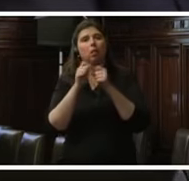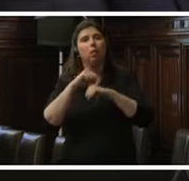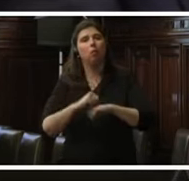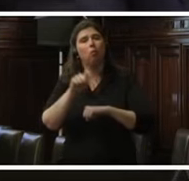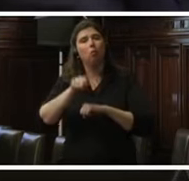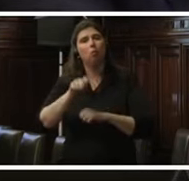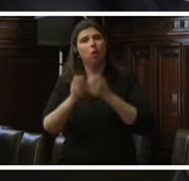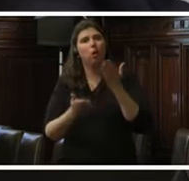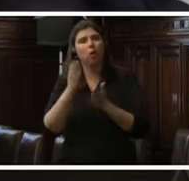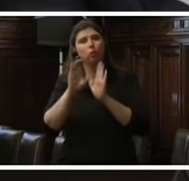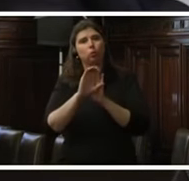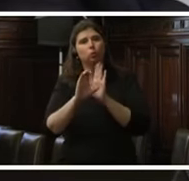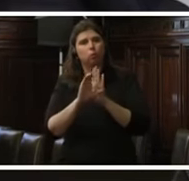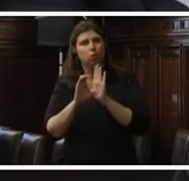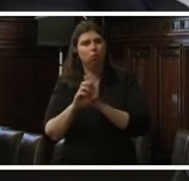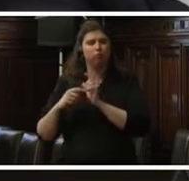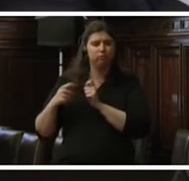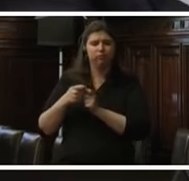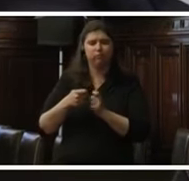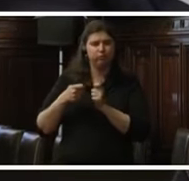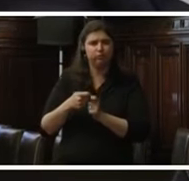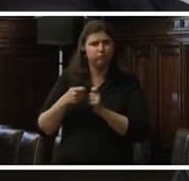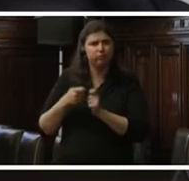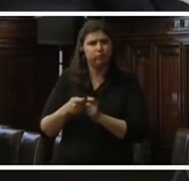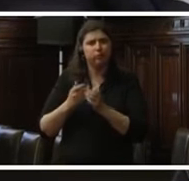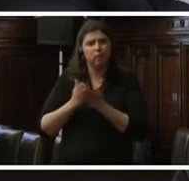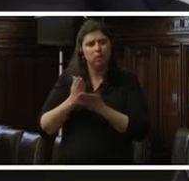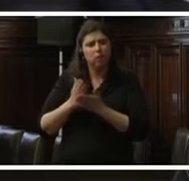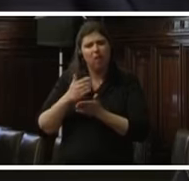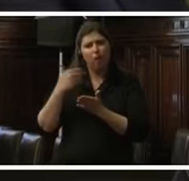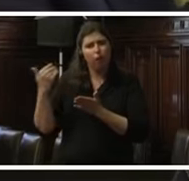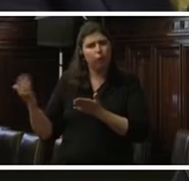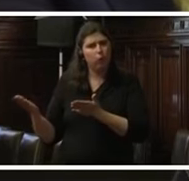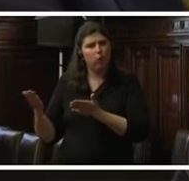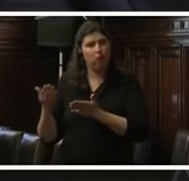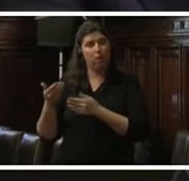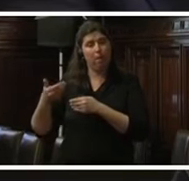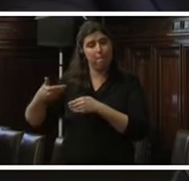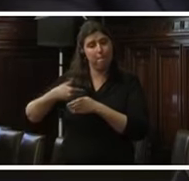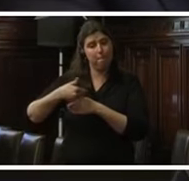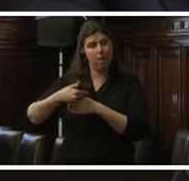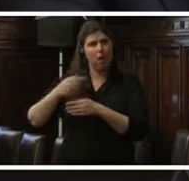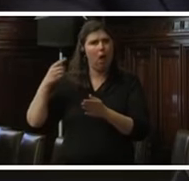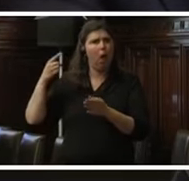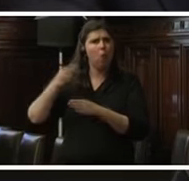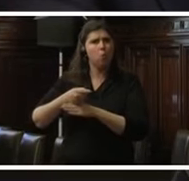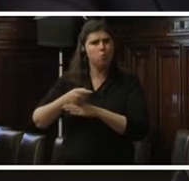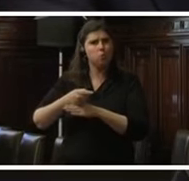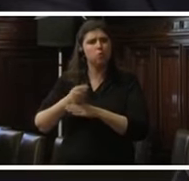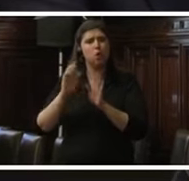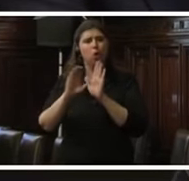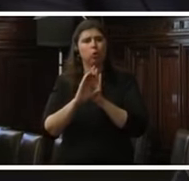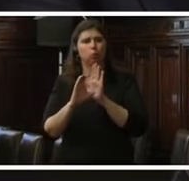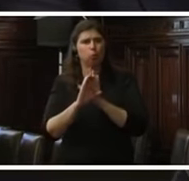afectada por las presiones externas que se derivan de un pedido de acusación constitucional